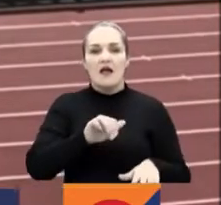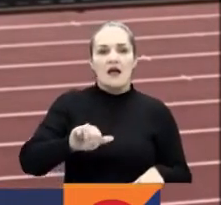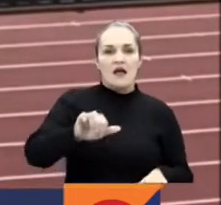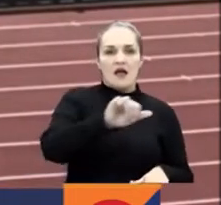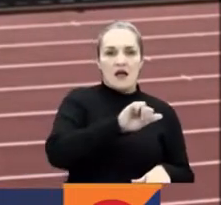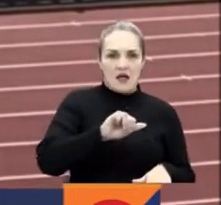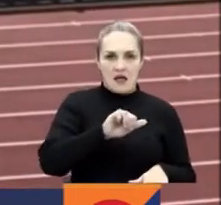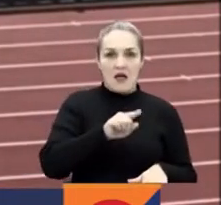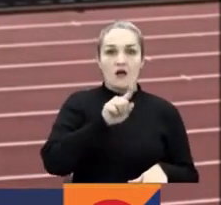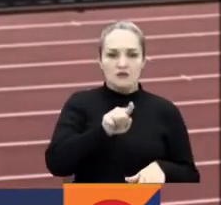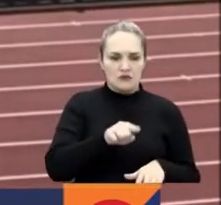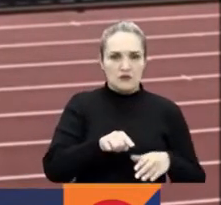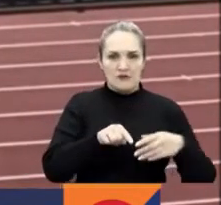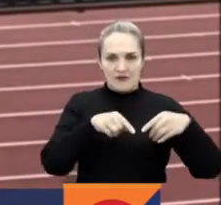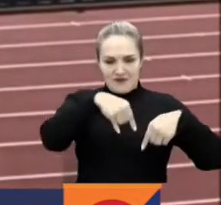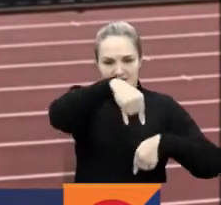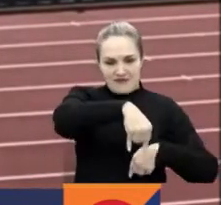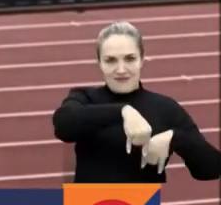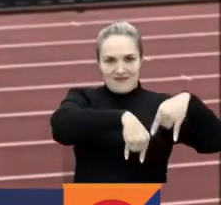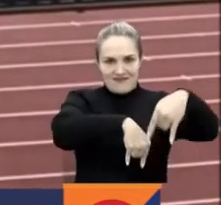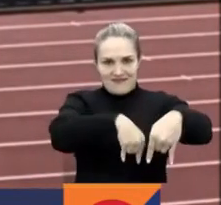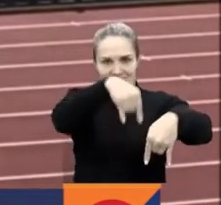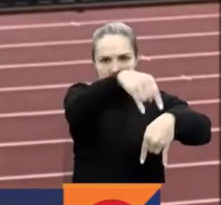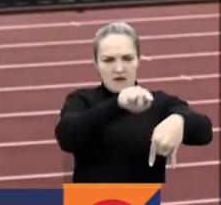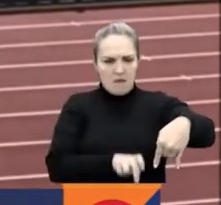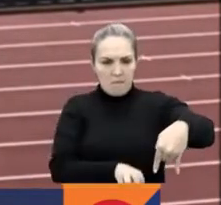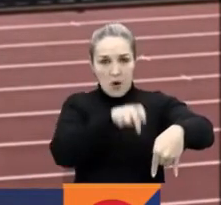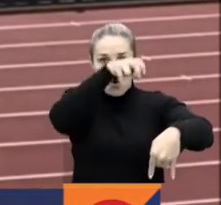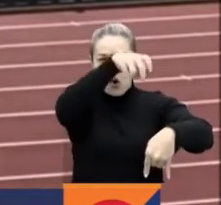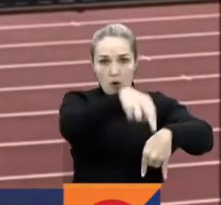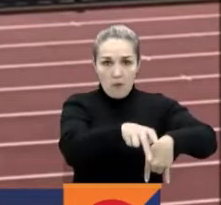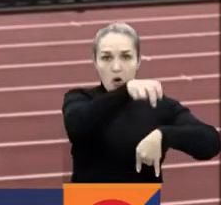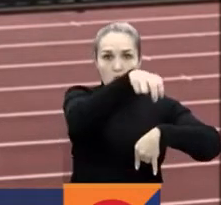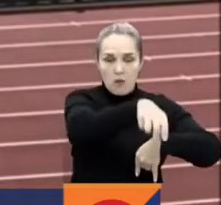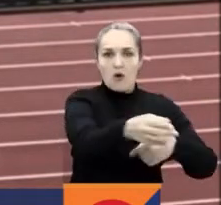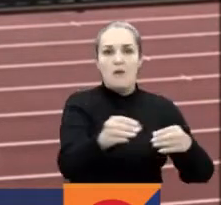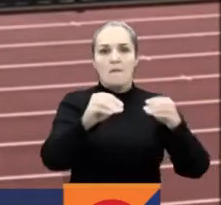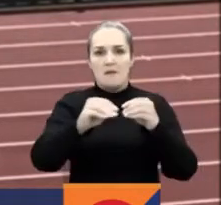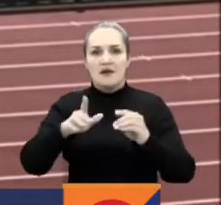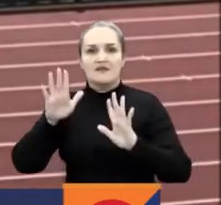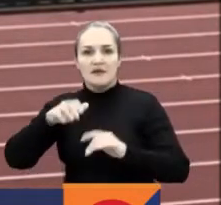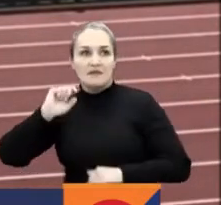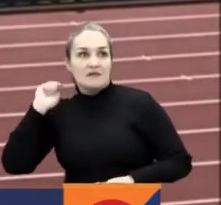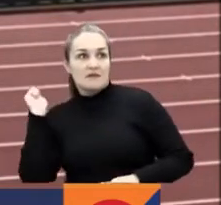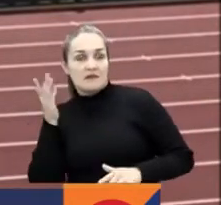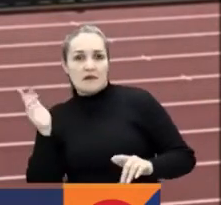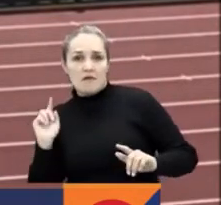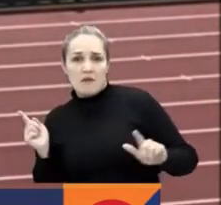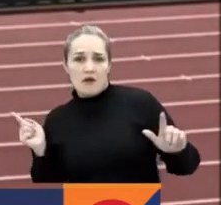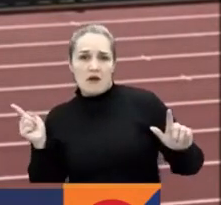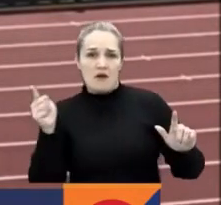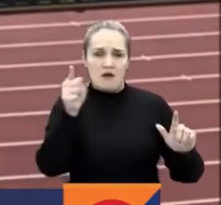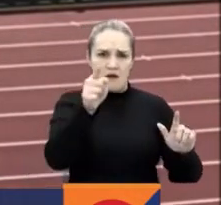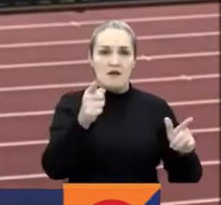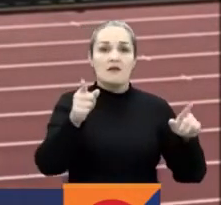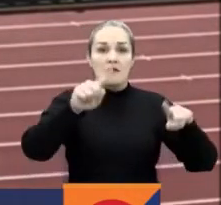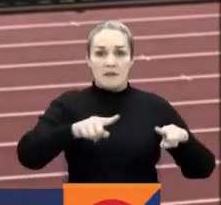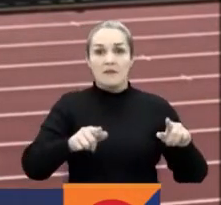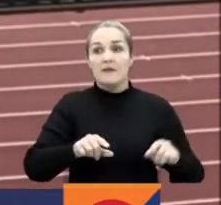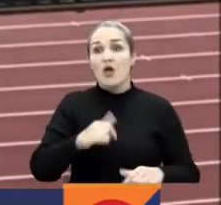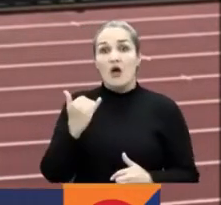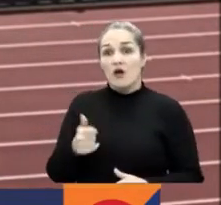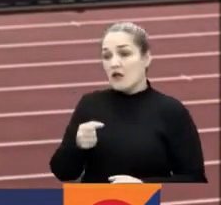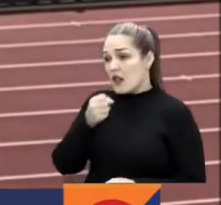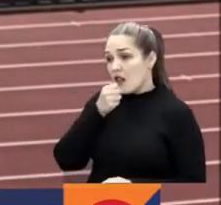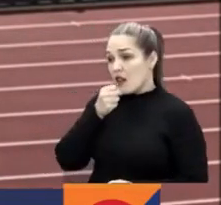lanzamiento del disco. Hoy hablamos también con Eider Arevalo, carta colombiana en la prueba de los 35 kilómetros